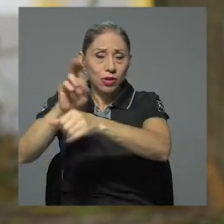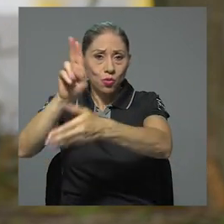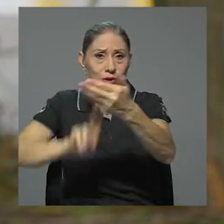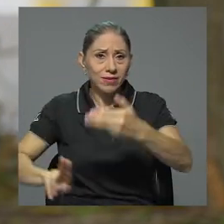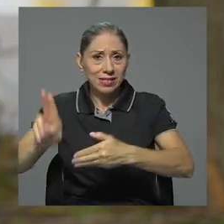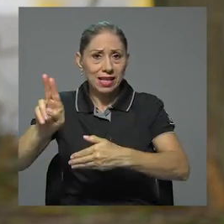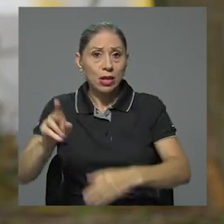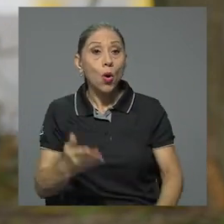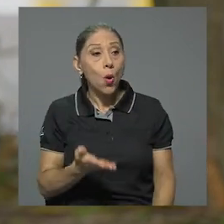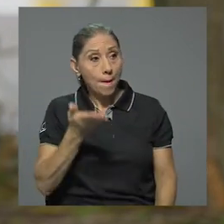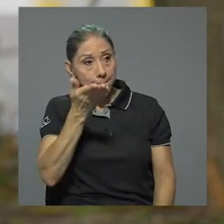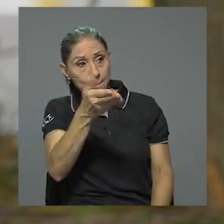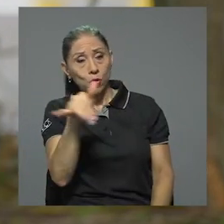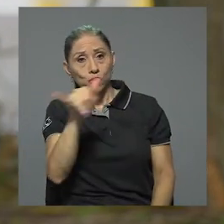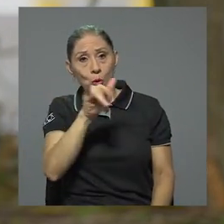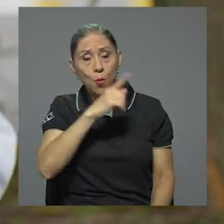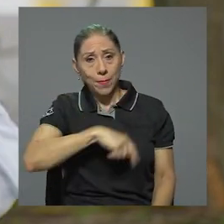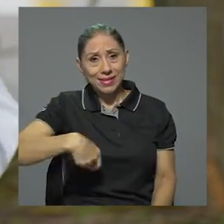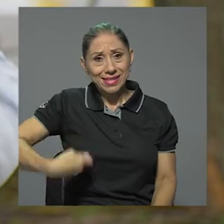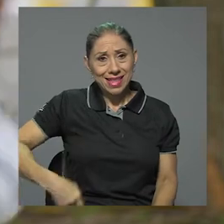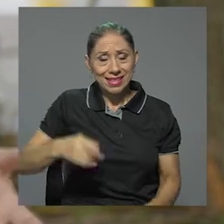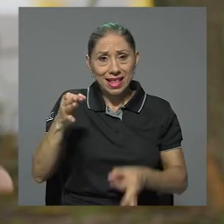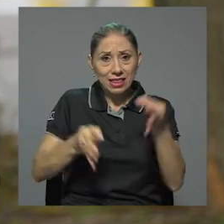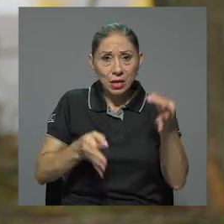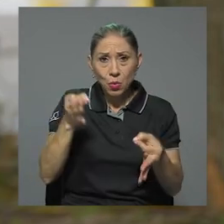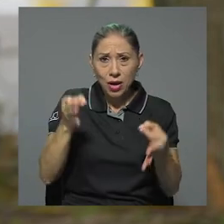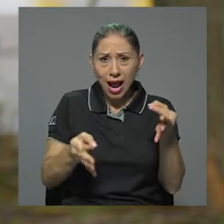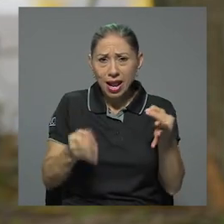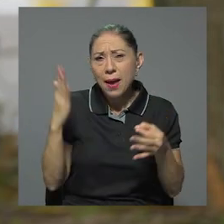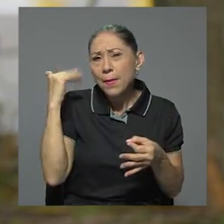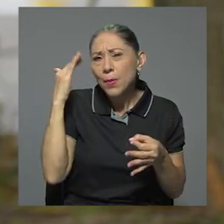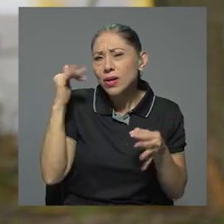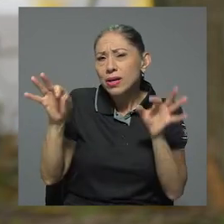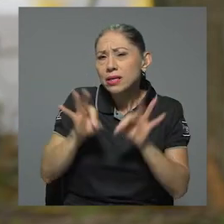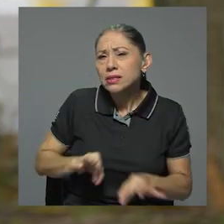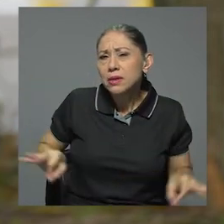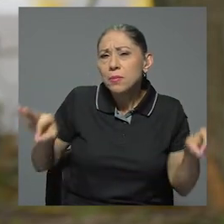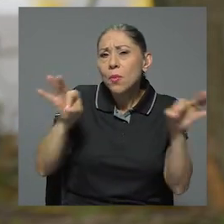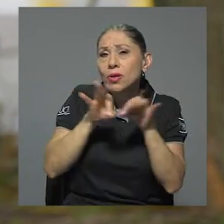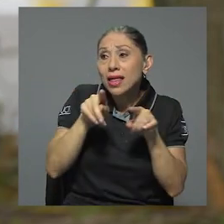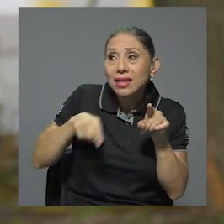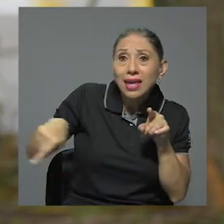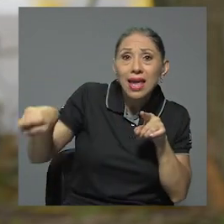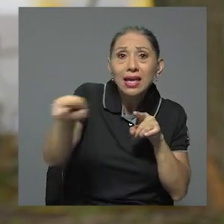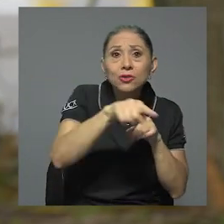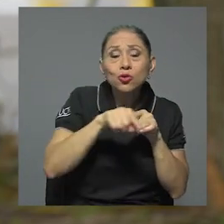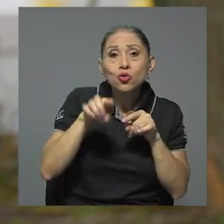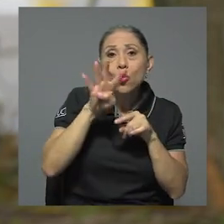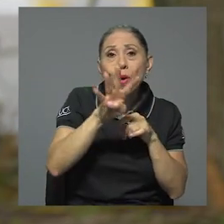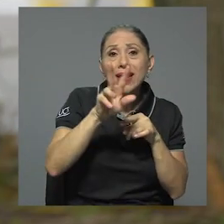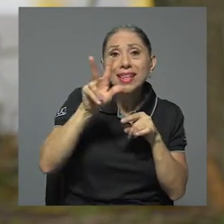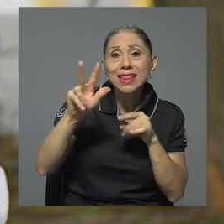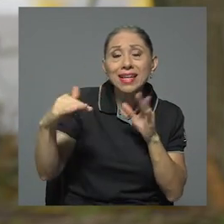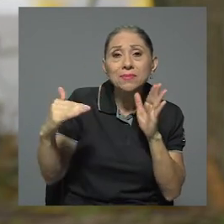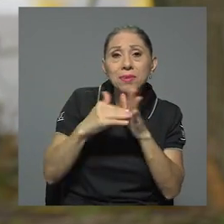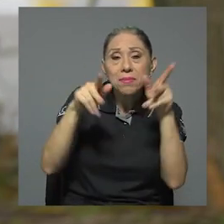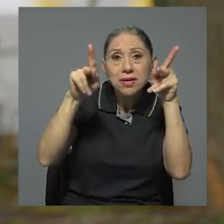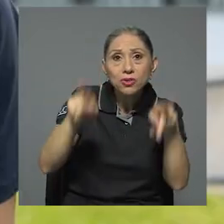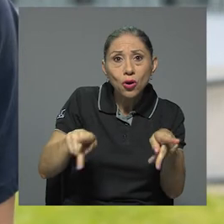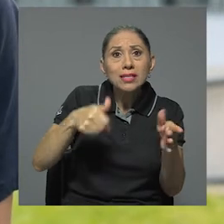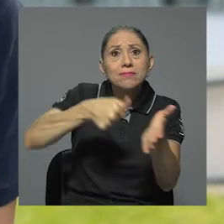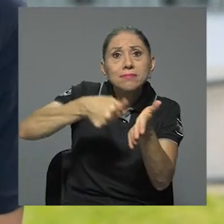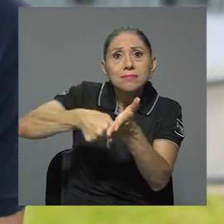vos como presidente del tribunal, ¿por qué es importante que estos 43 mil que conforman el padrón participen?